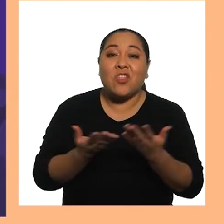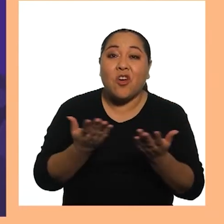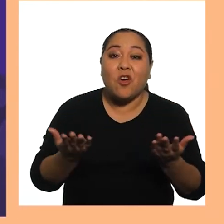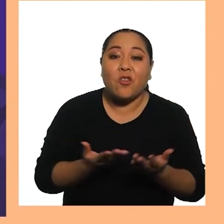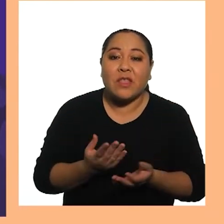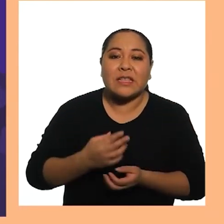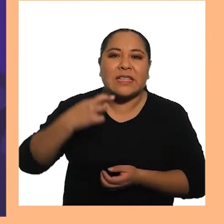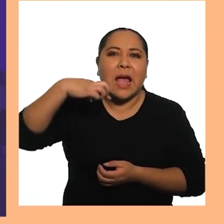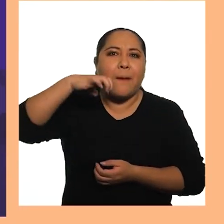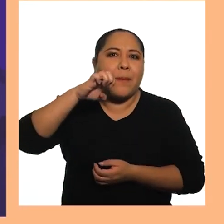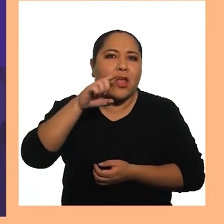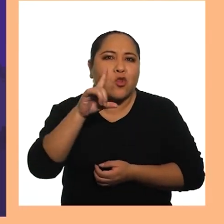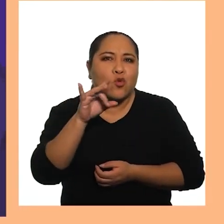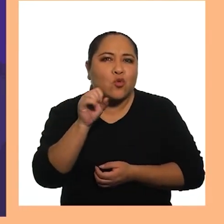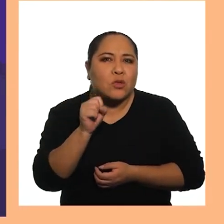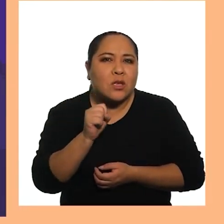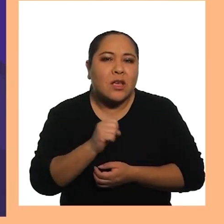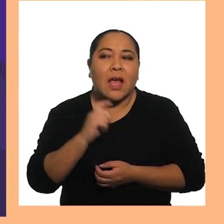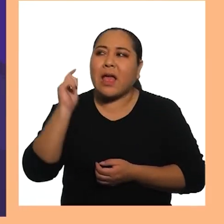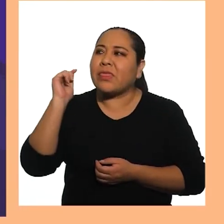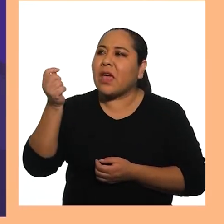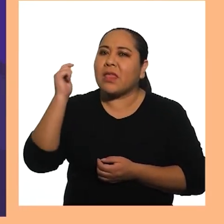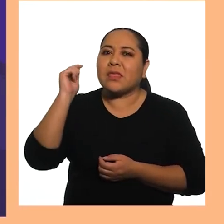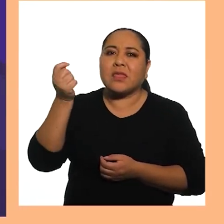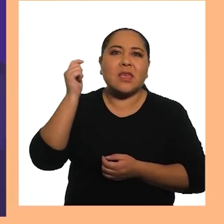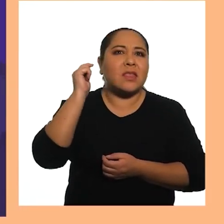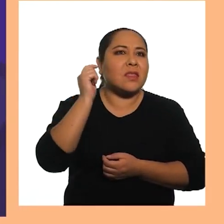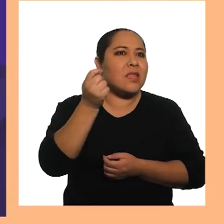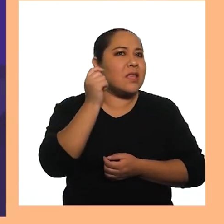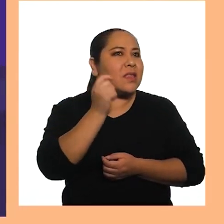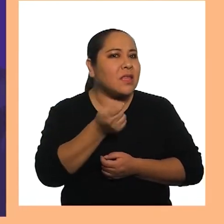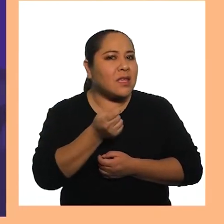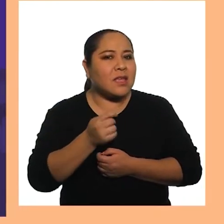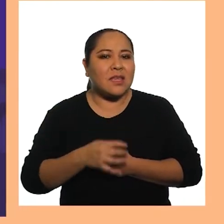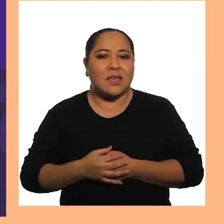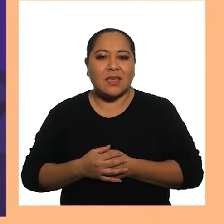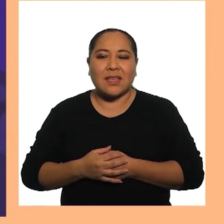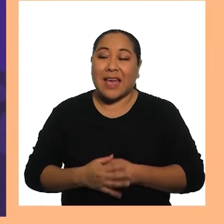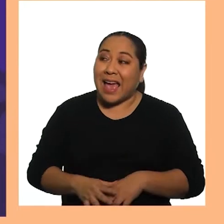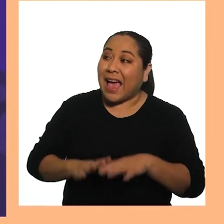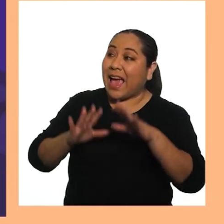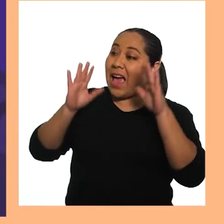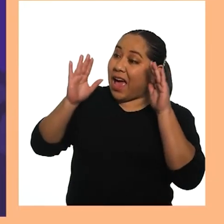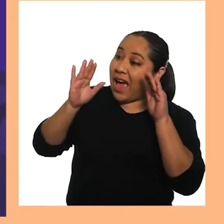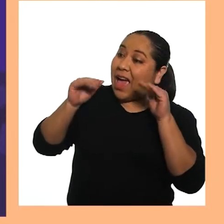¿Dónde está Pelusa? Tin, tin, tin, tin